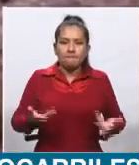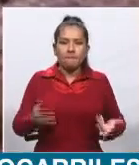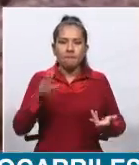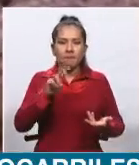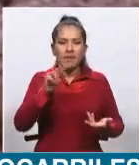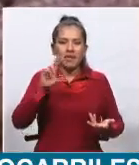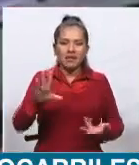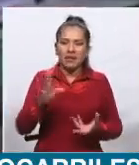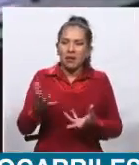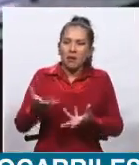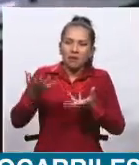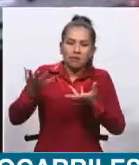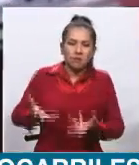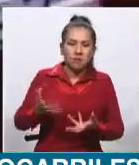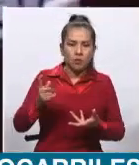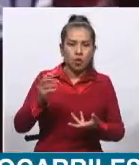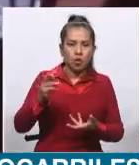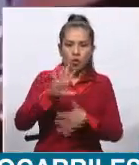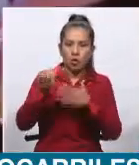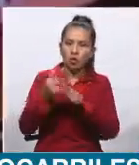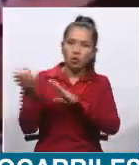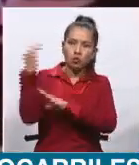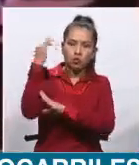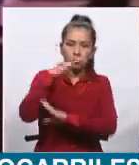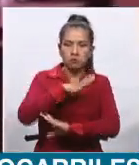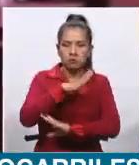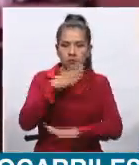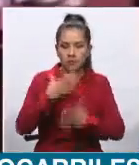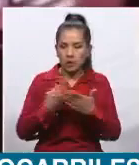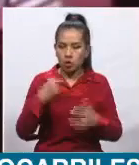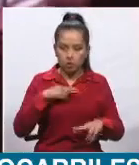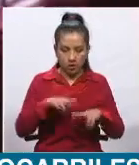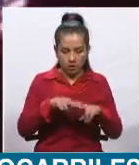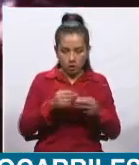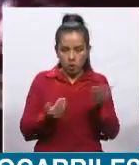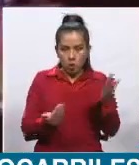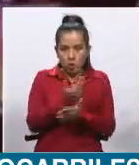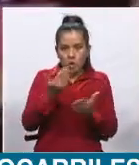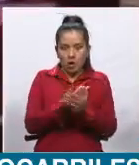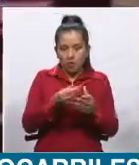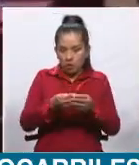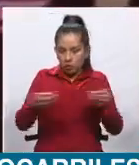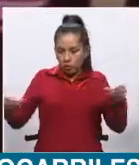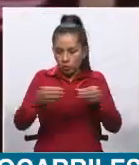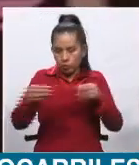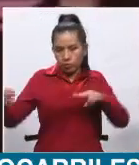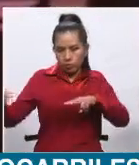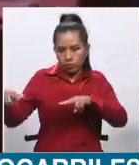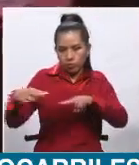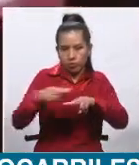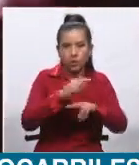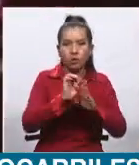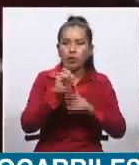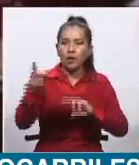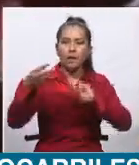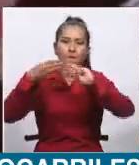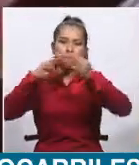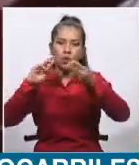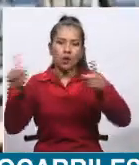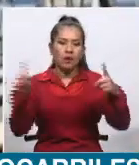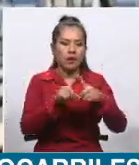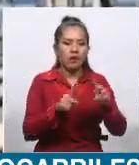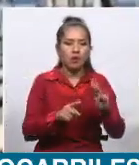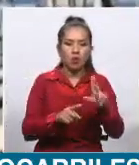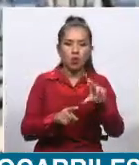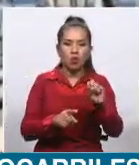hemos ajustado las nuevas vías ferias que hemos construido, como es Montero, Bulomulo, por ejemplo, y estas nuevas que